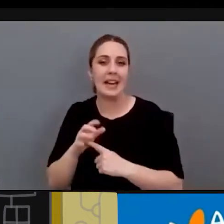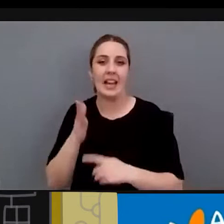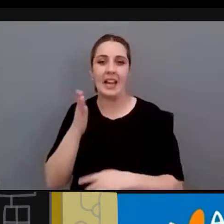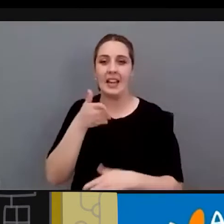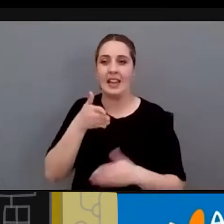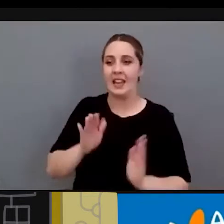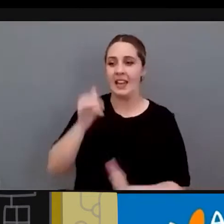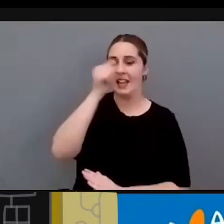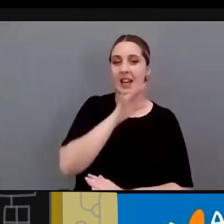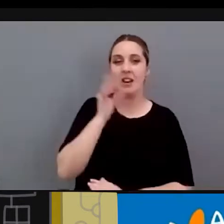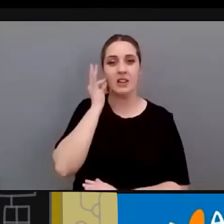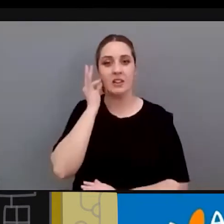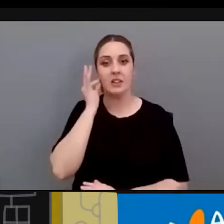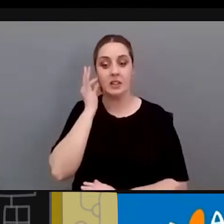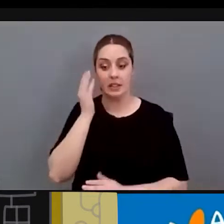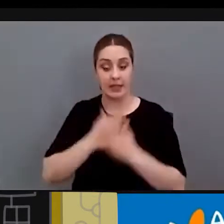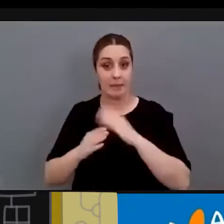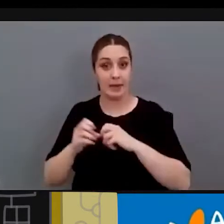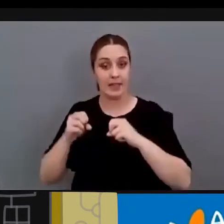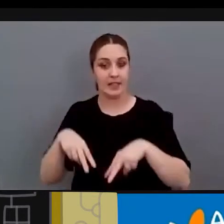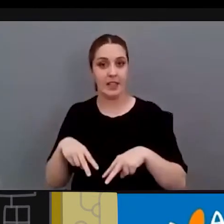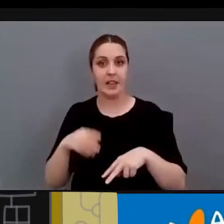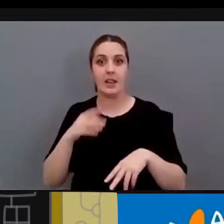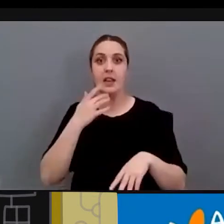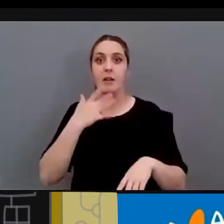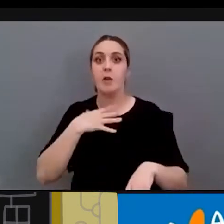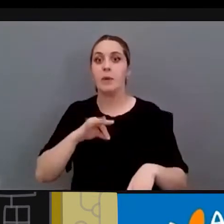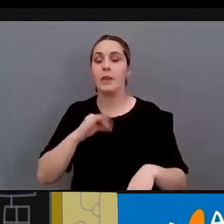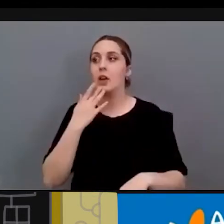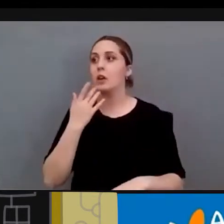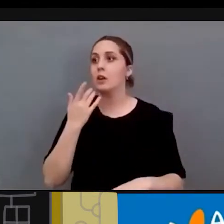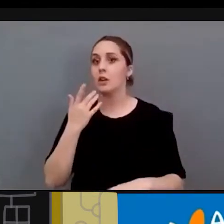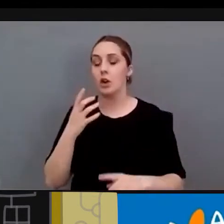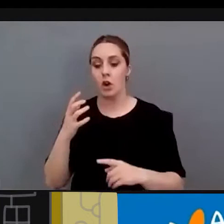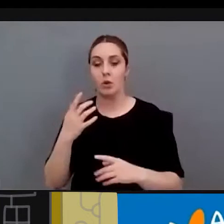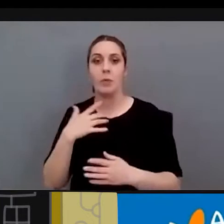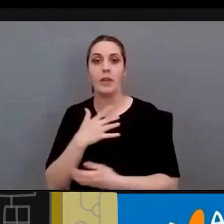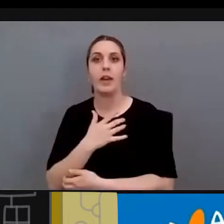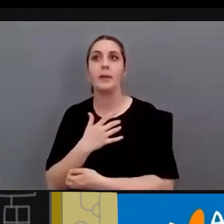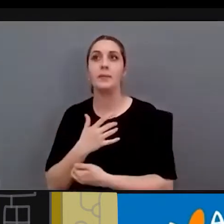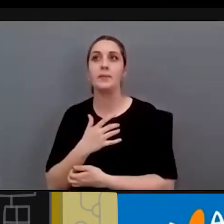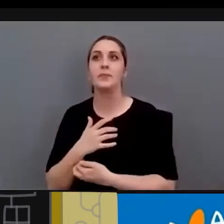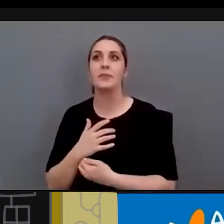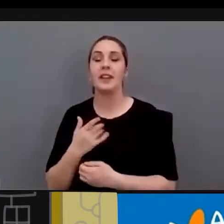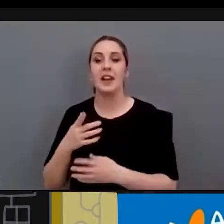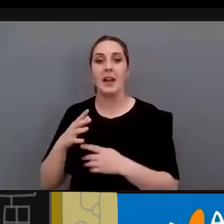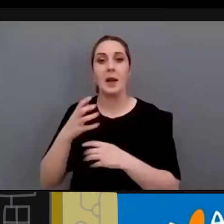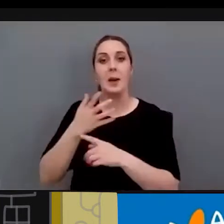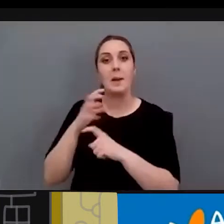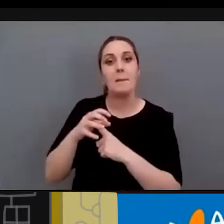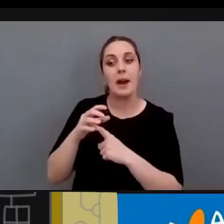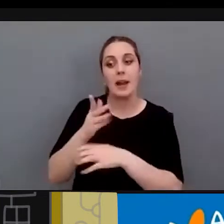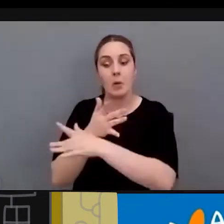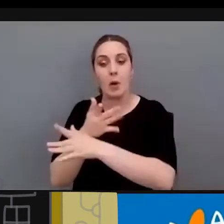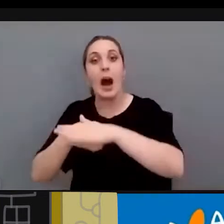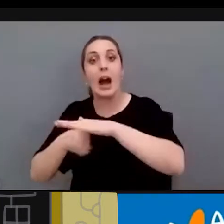sin discapacidad y no llega, a lo mejor hemos conseguido que el parque tenga elementos de juego accesibles,